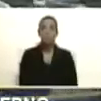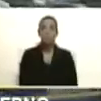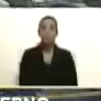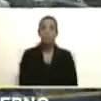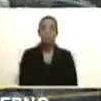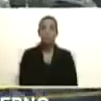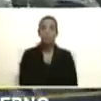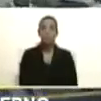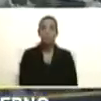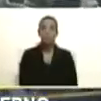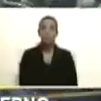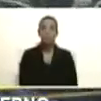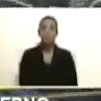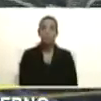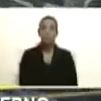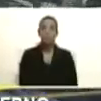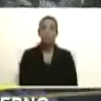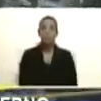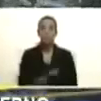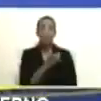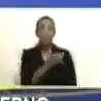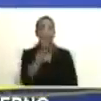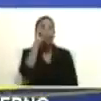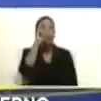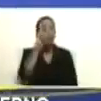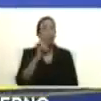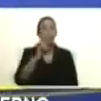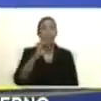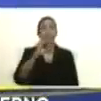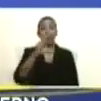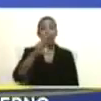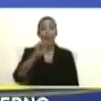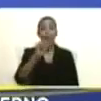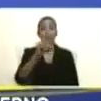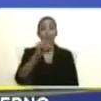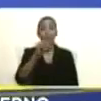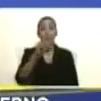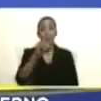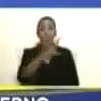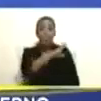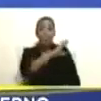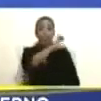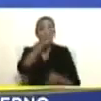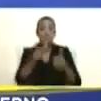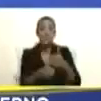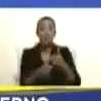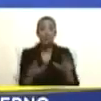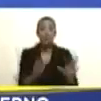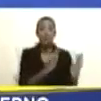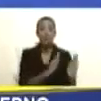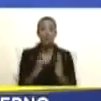profesor Ricardo Menéndez vicepresidenta de Planificación,